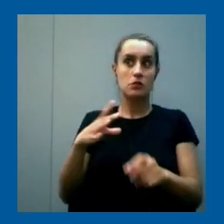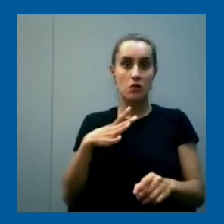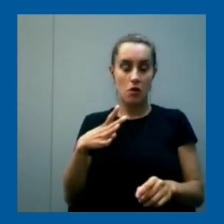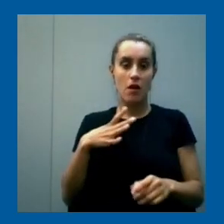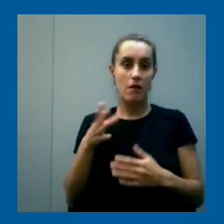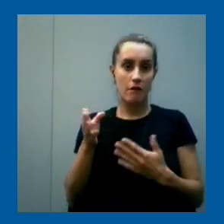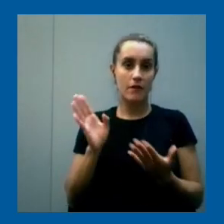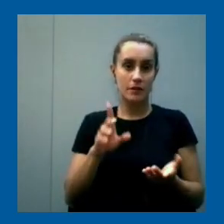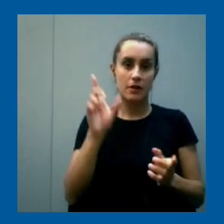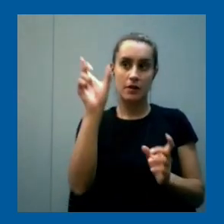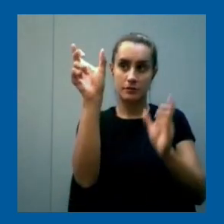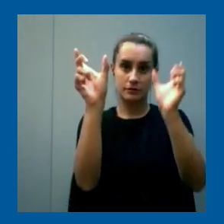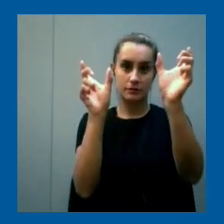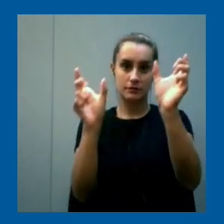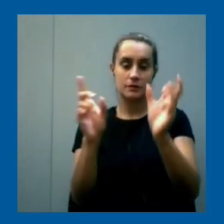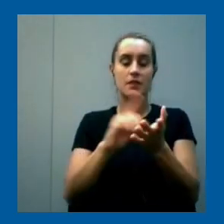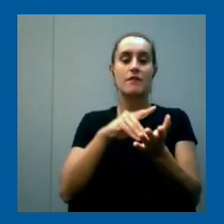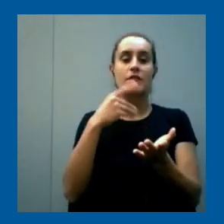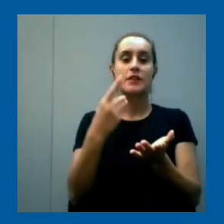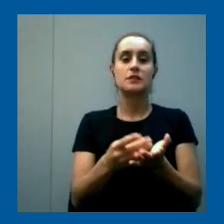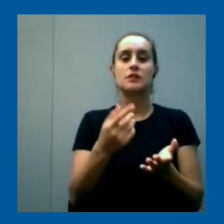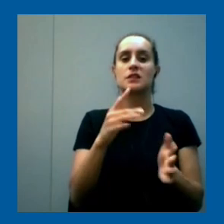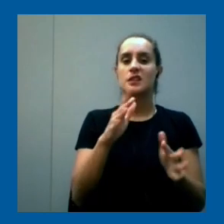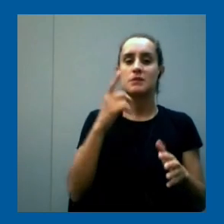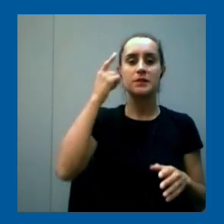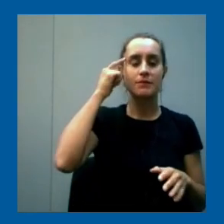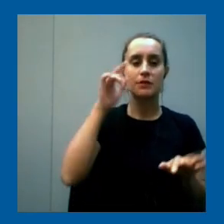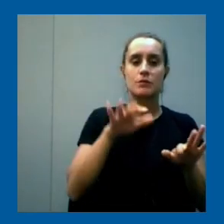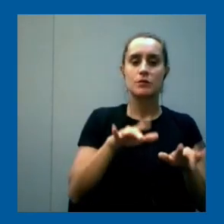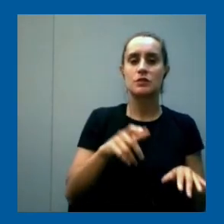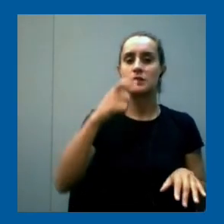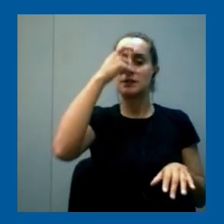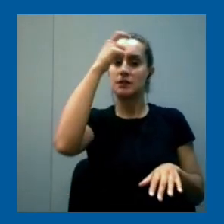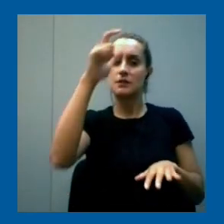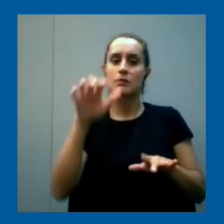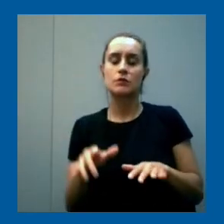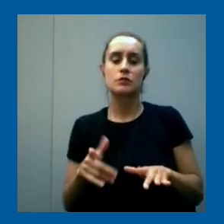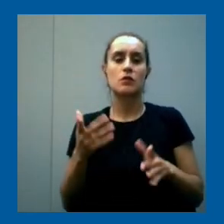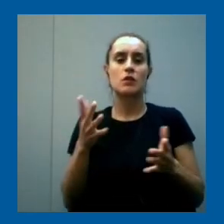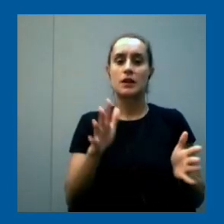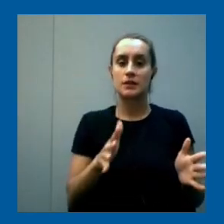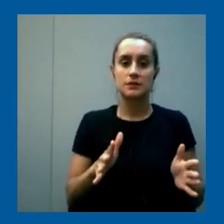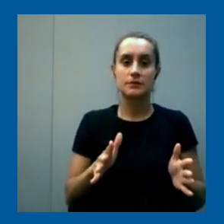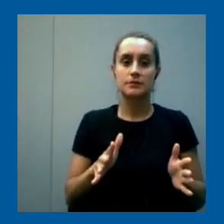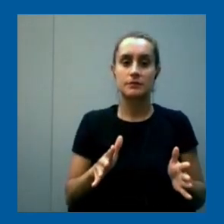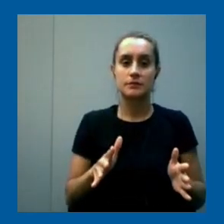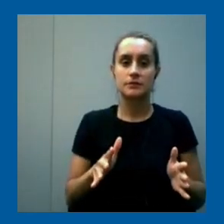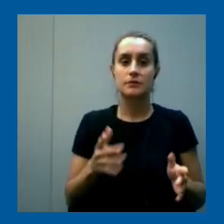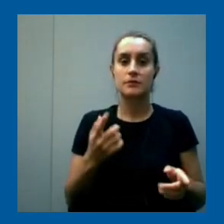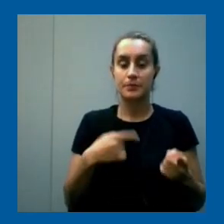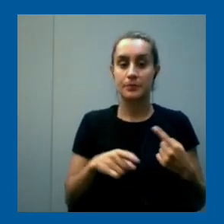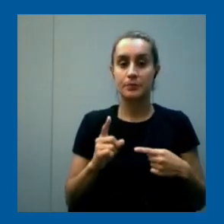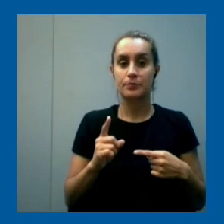las definiciones de lo que es pensamiento computacional, de lo que son las ciencias de la computación, hasta dónde llega. Pero, por